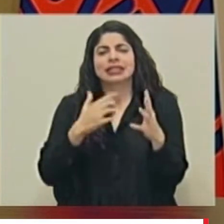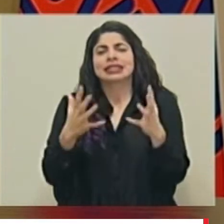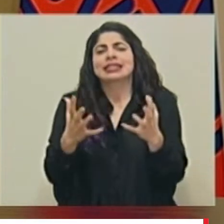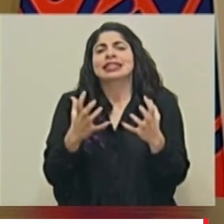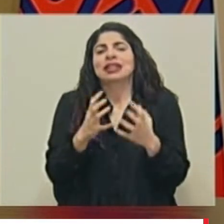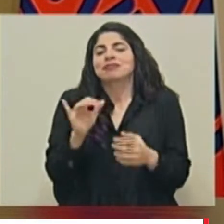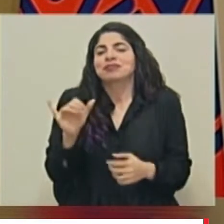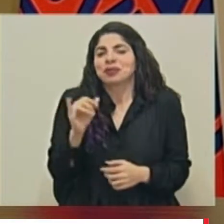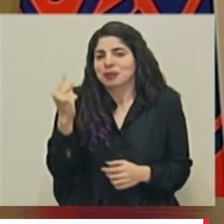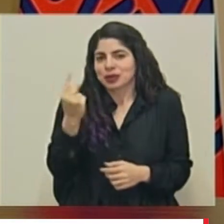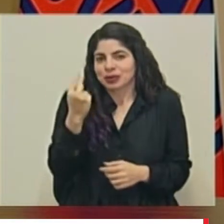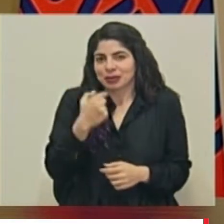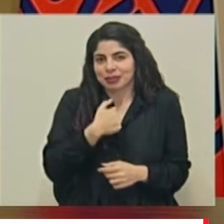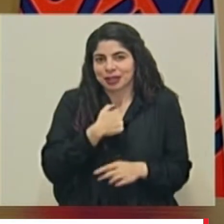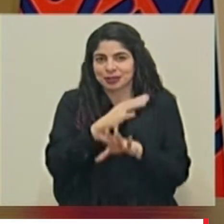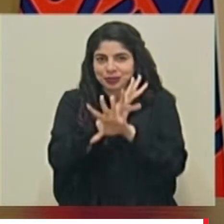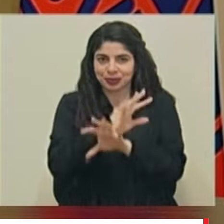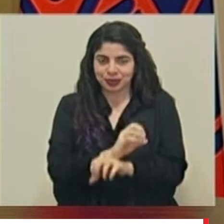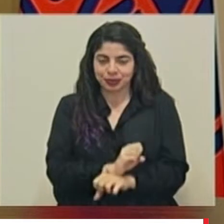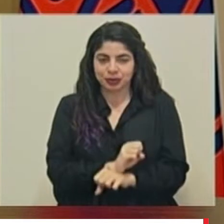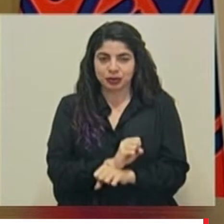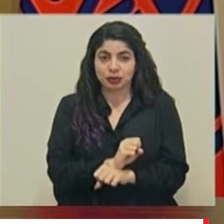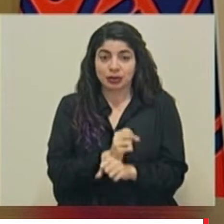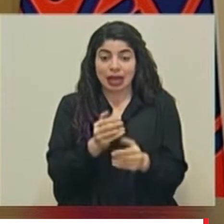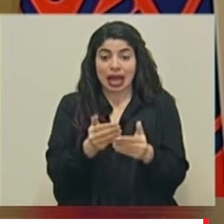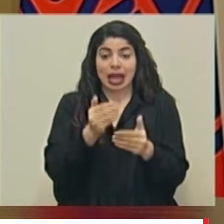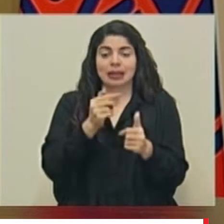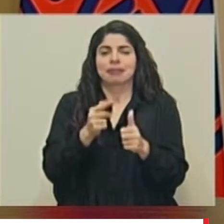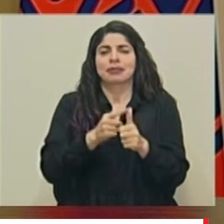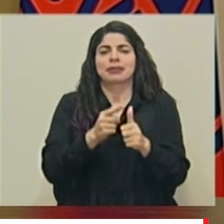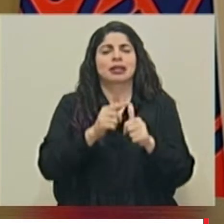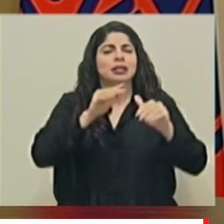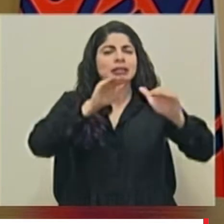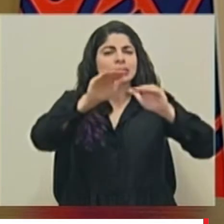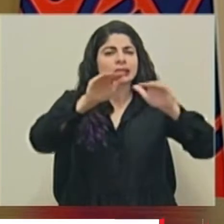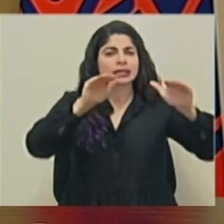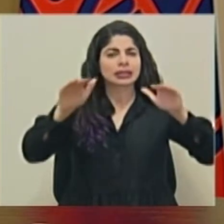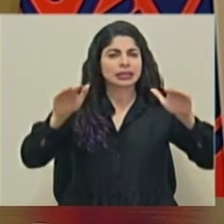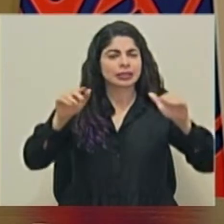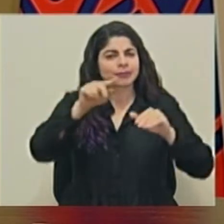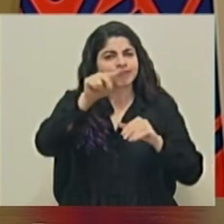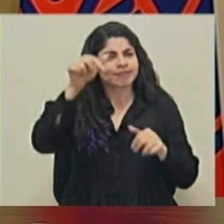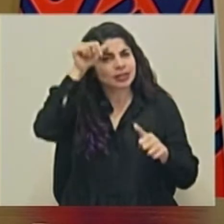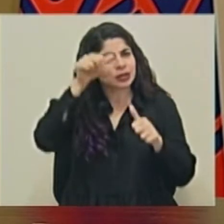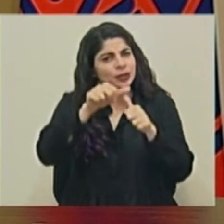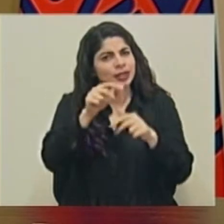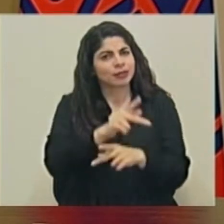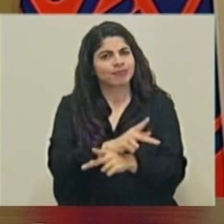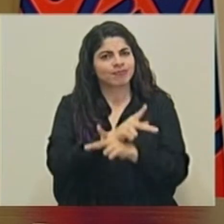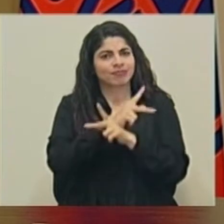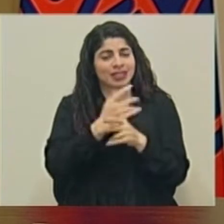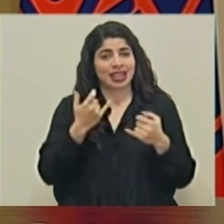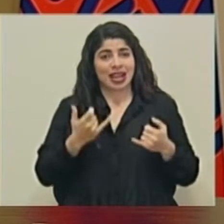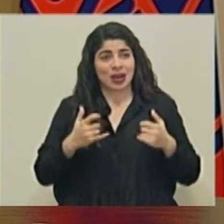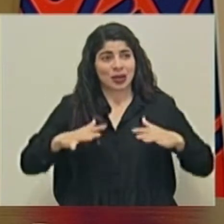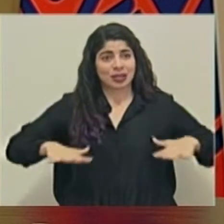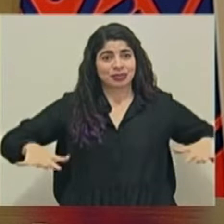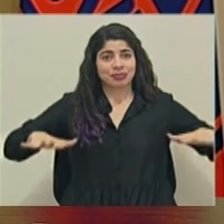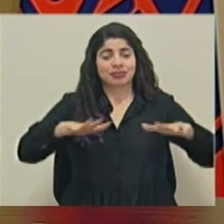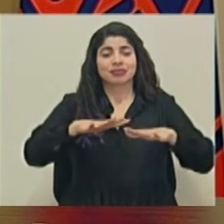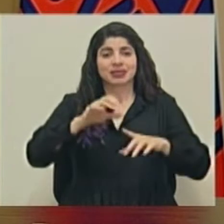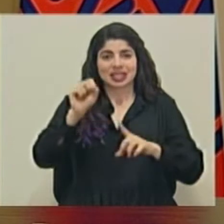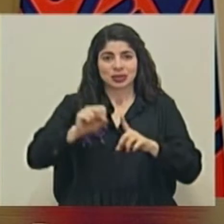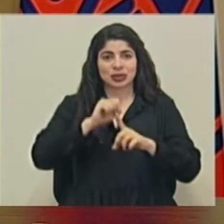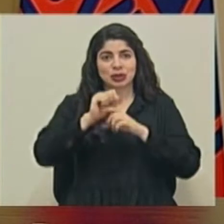como usualmente lo hago, hacer antes un llamado a la prevención. En el contexto en el que estamos de